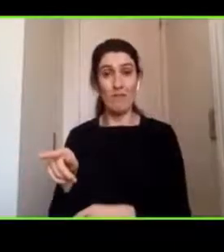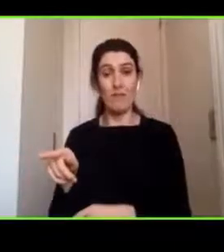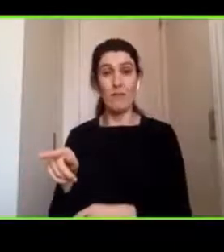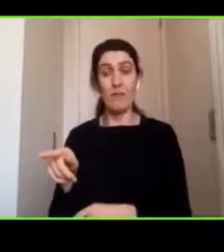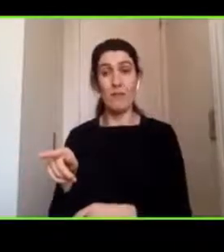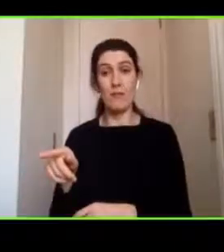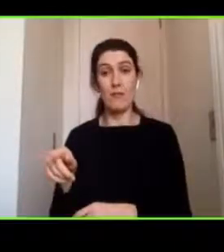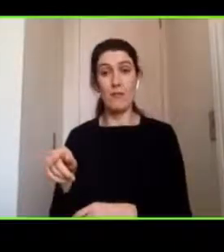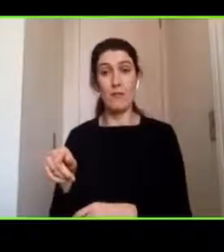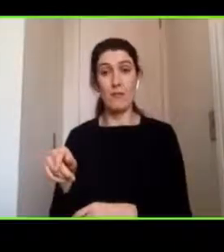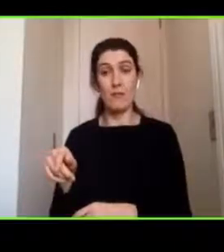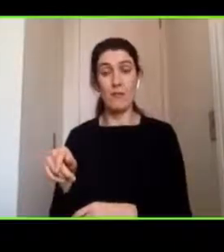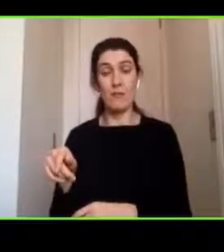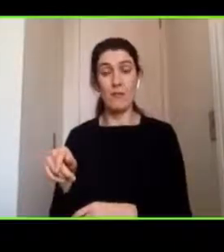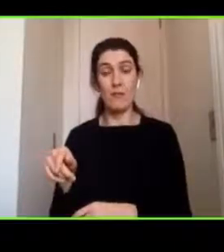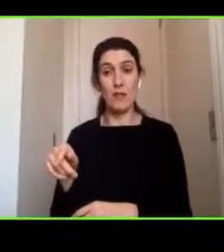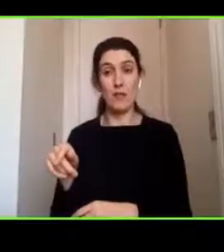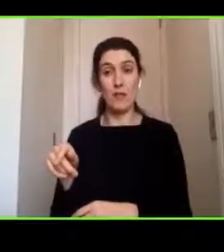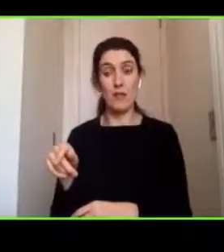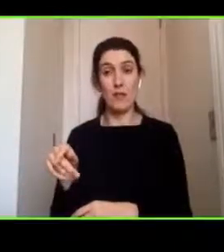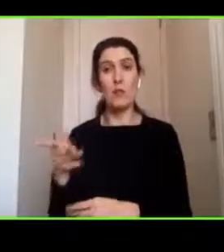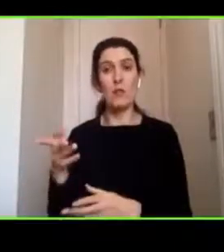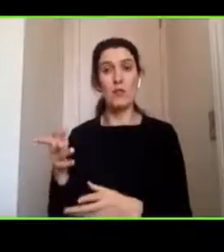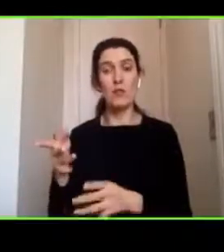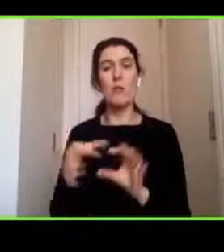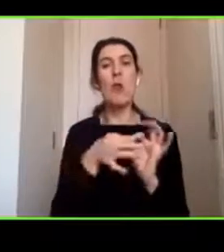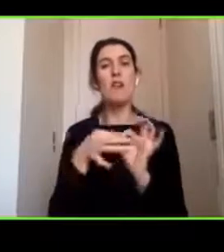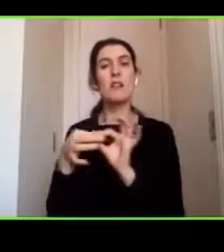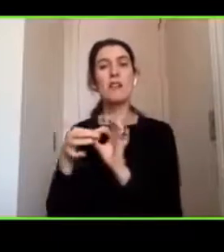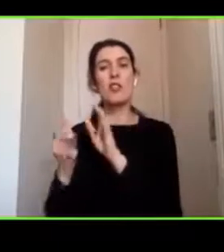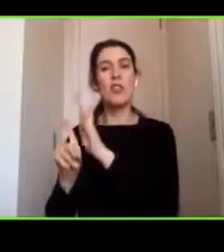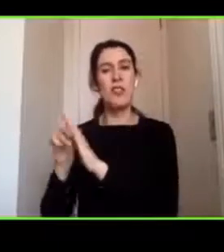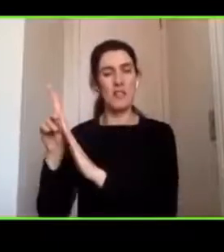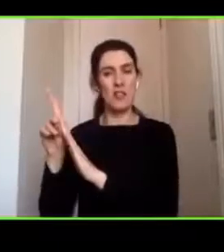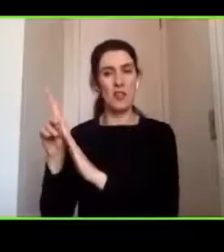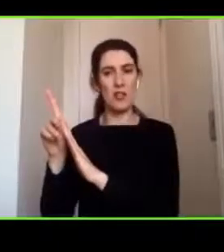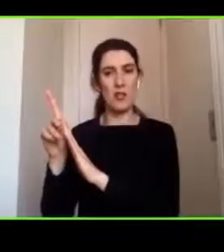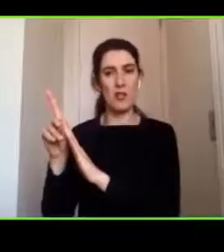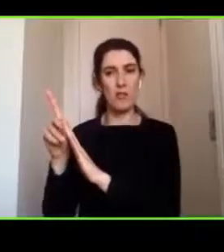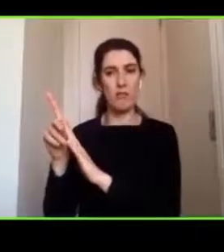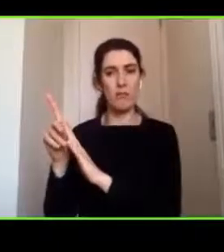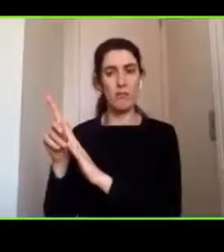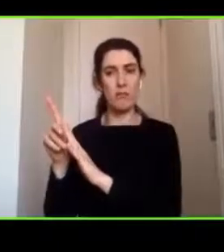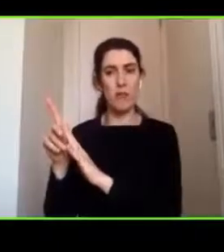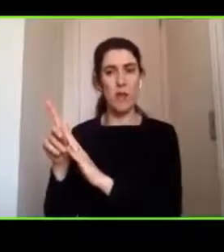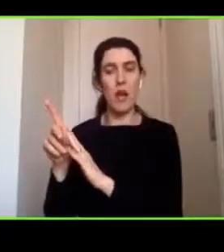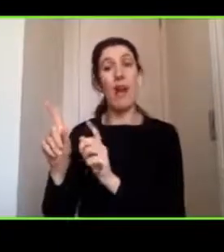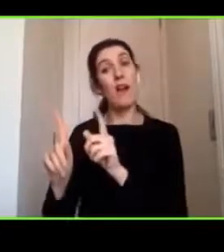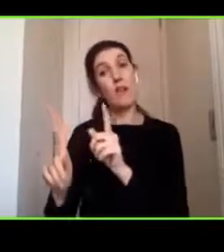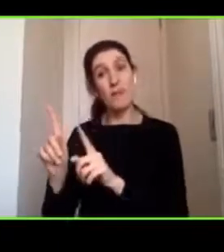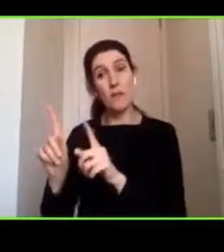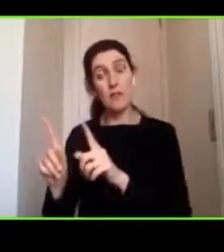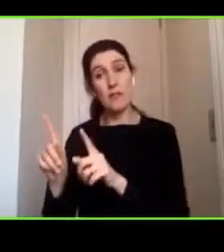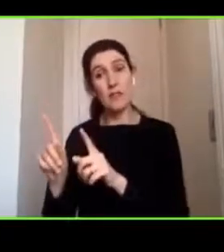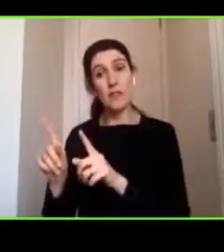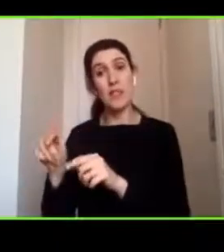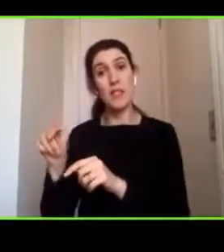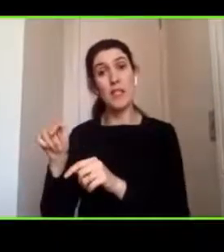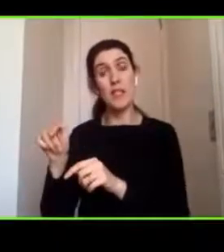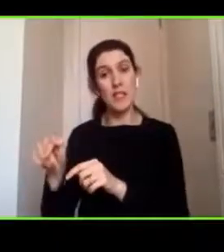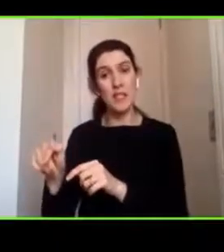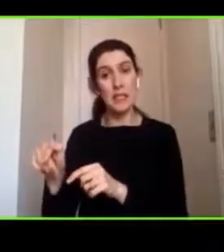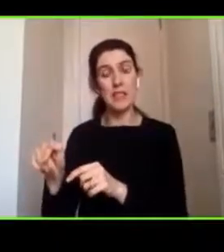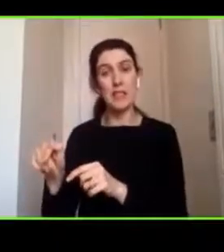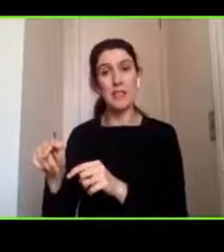como esto es evolutivo muchas veces estas funciones o estas alteraciones